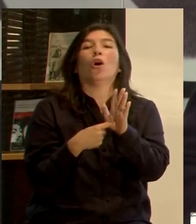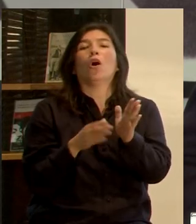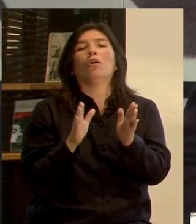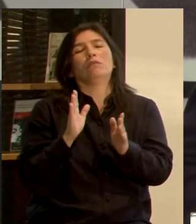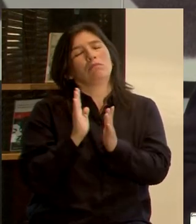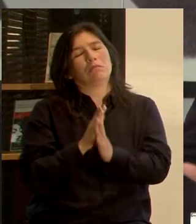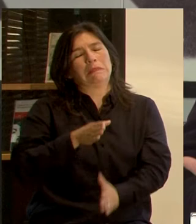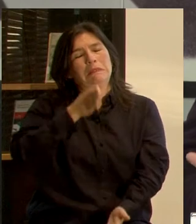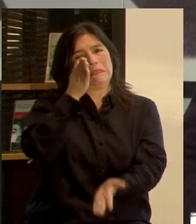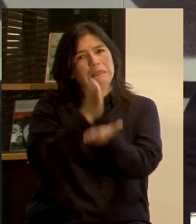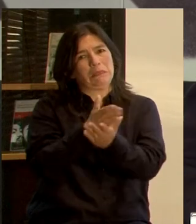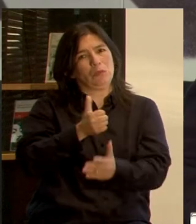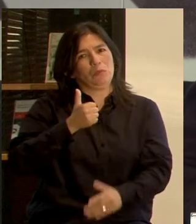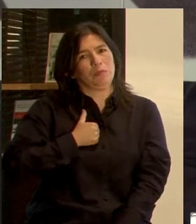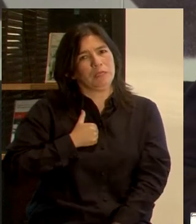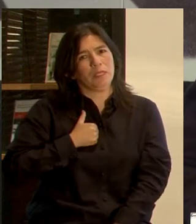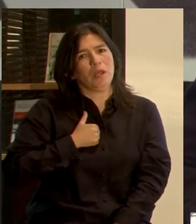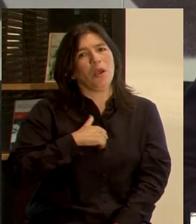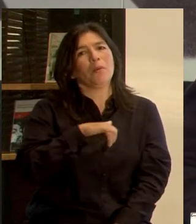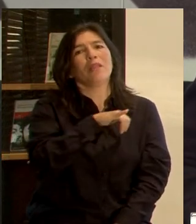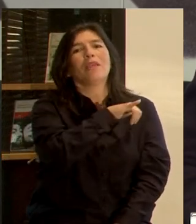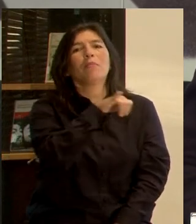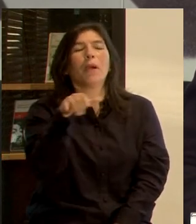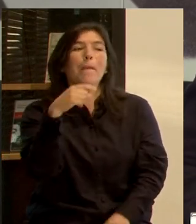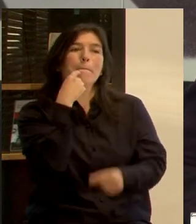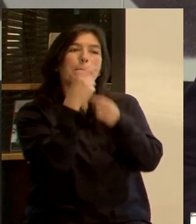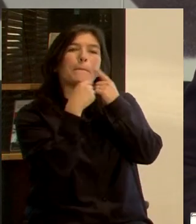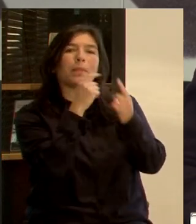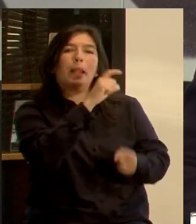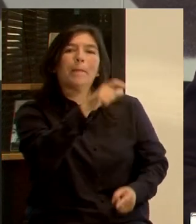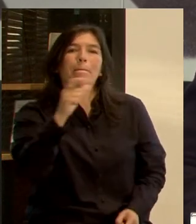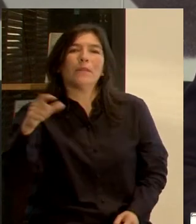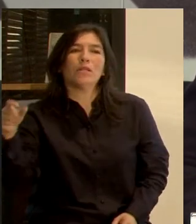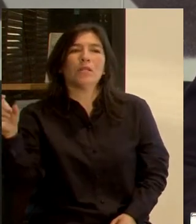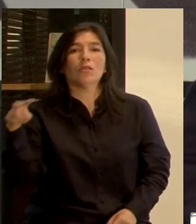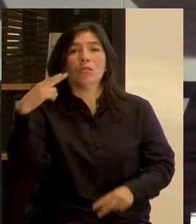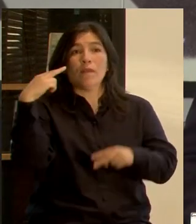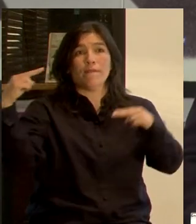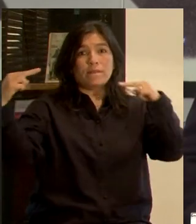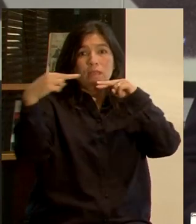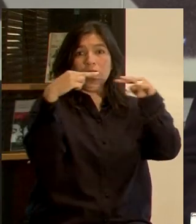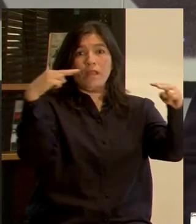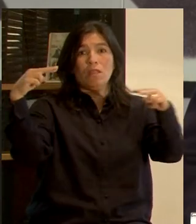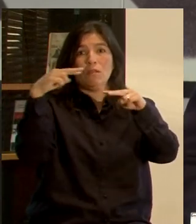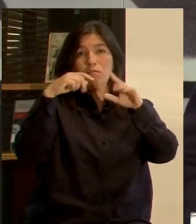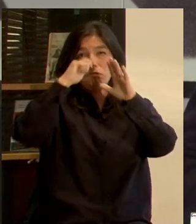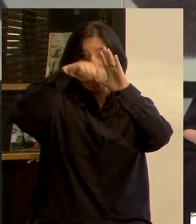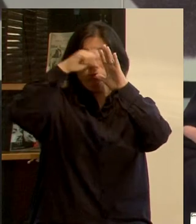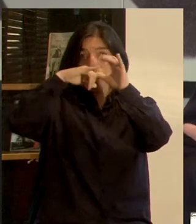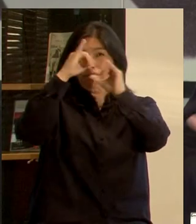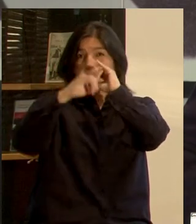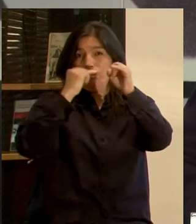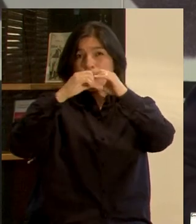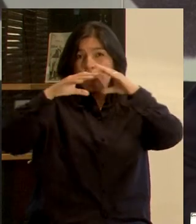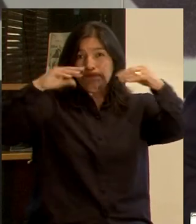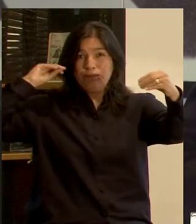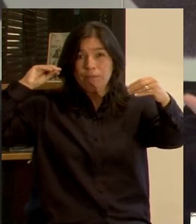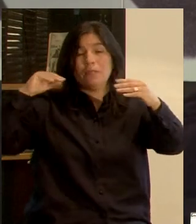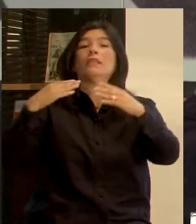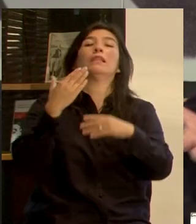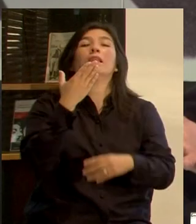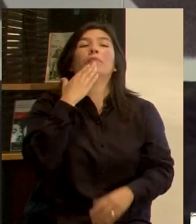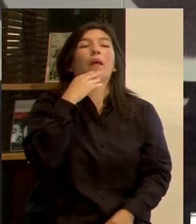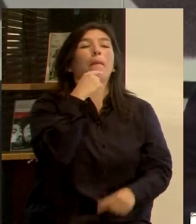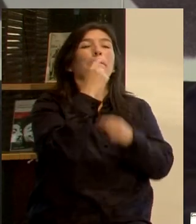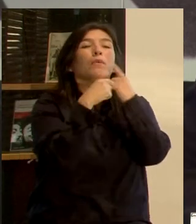riguroso con eso, porque después queremos pasar a las preguntas del público, nos están viendo en este minuto vía streaming, y también las